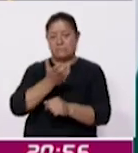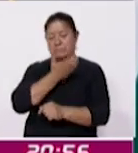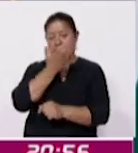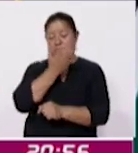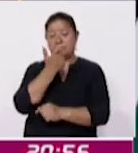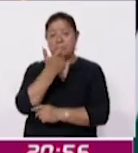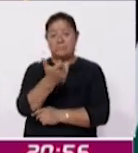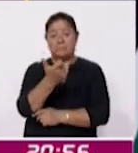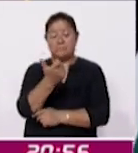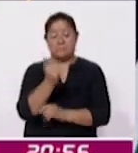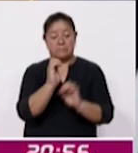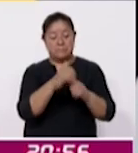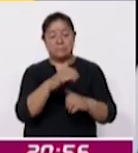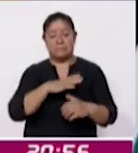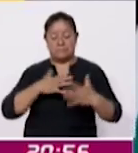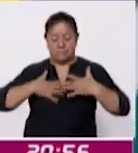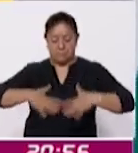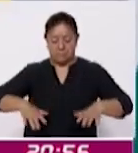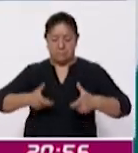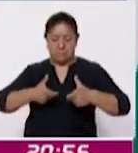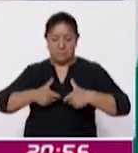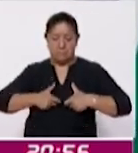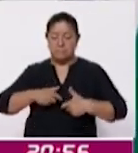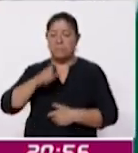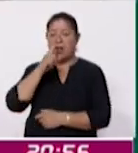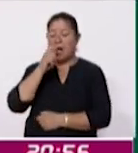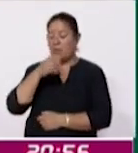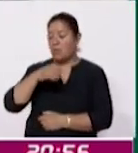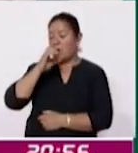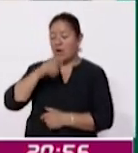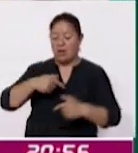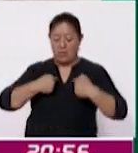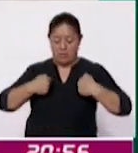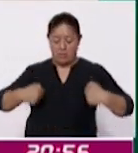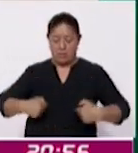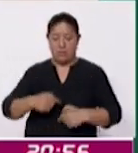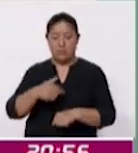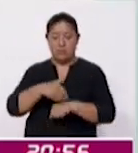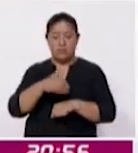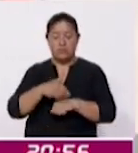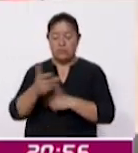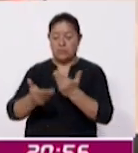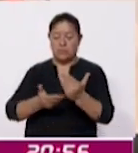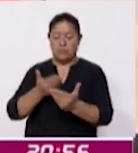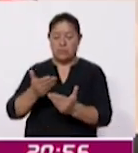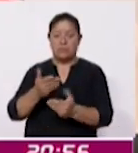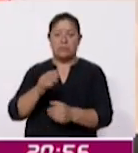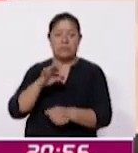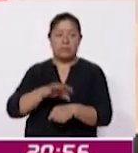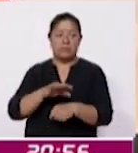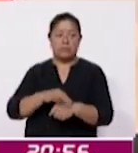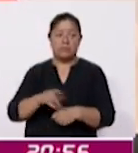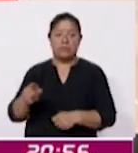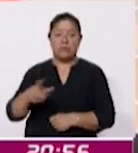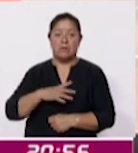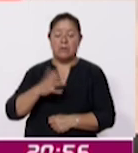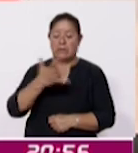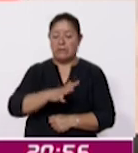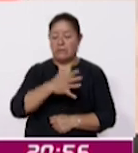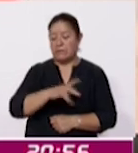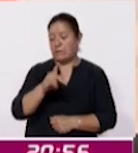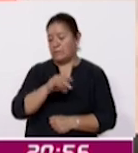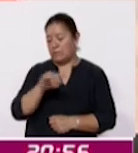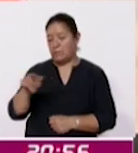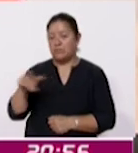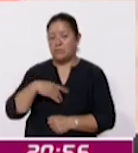cuota de inscripción incluye playera medalla hidratación número de competidor y servicio médico La ruta es de 10 kilómetros puedo